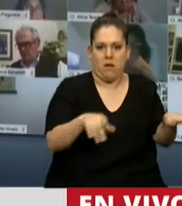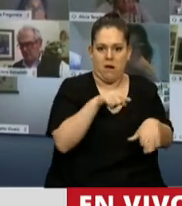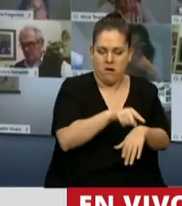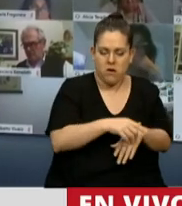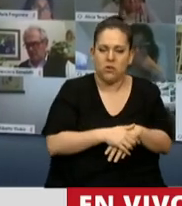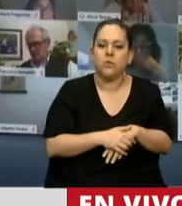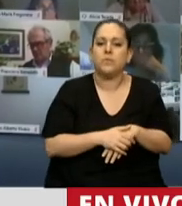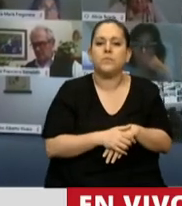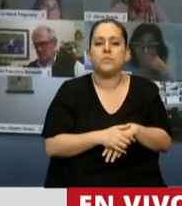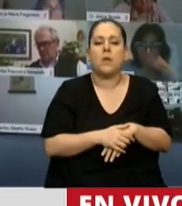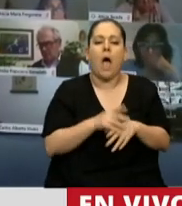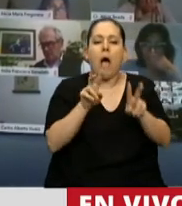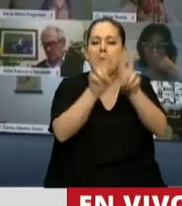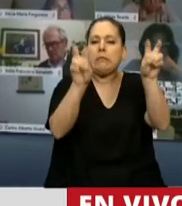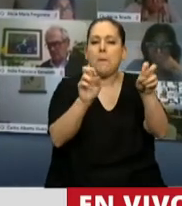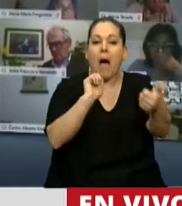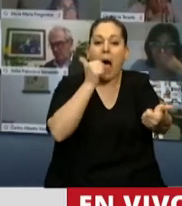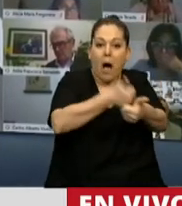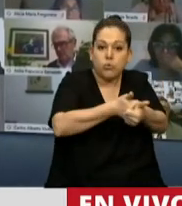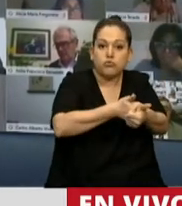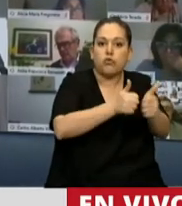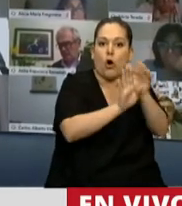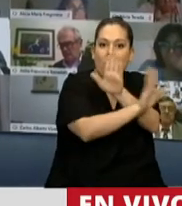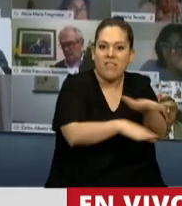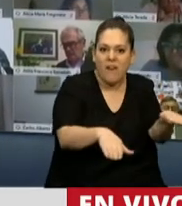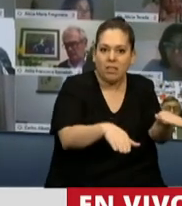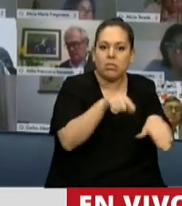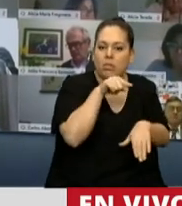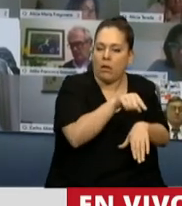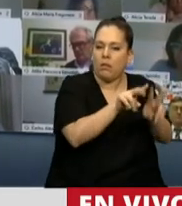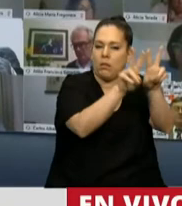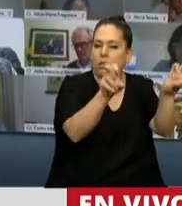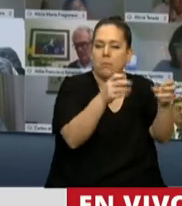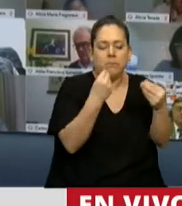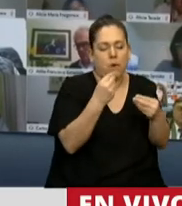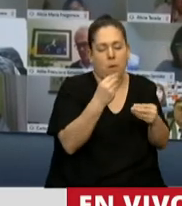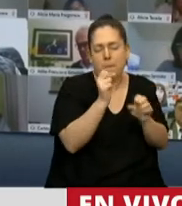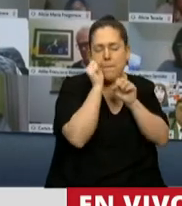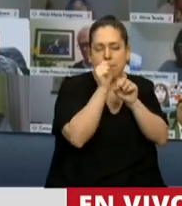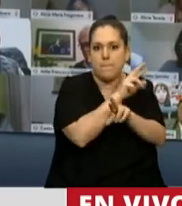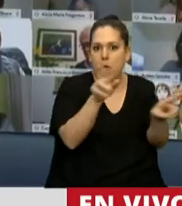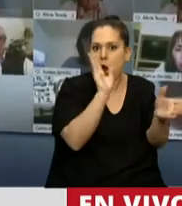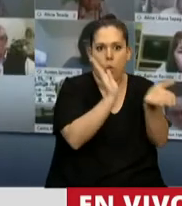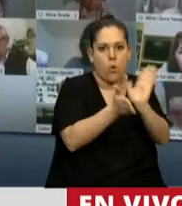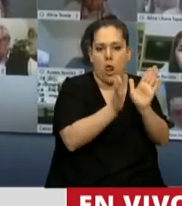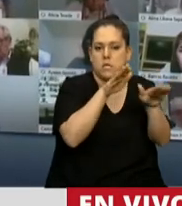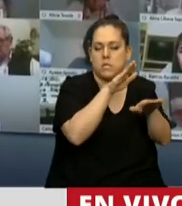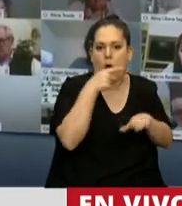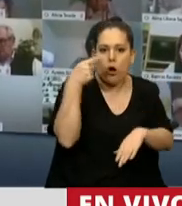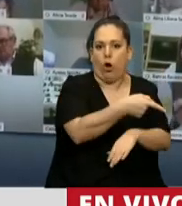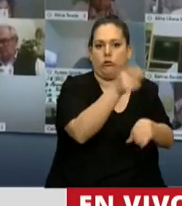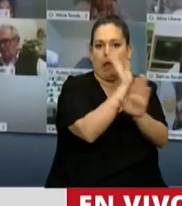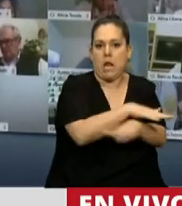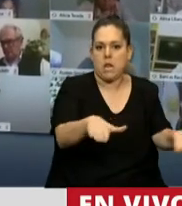Cuando se habla de abuso infantil, nos estamos refiriendo a una de las peores violencias contra la niñez existentes,